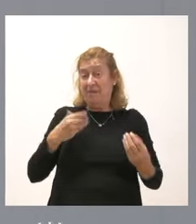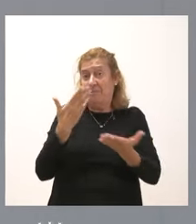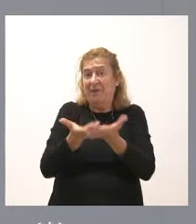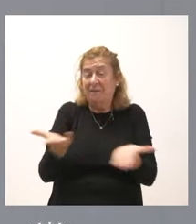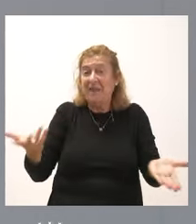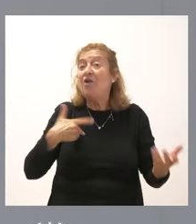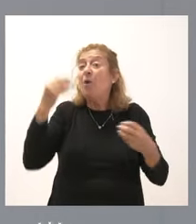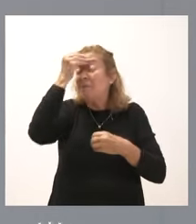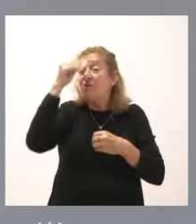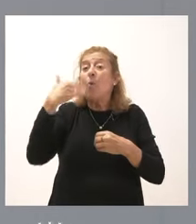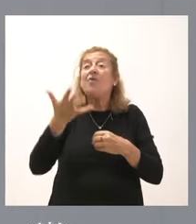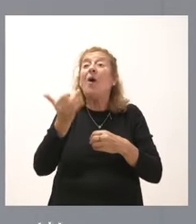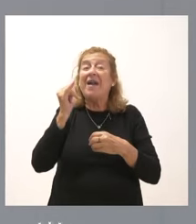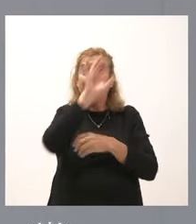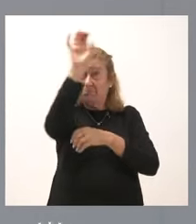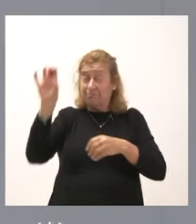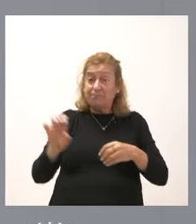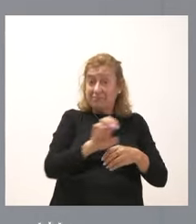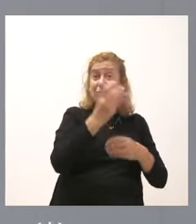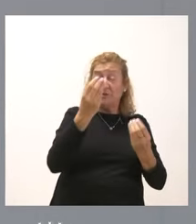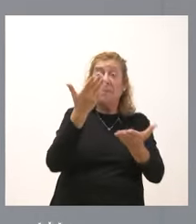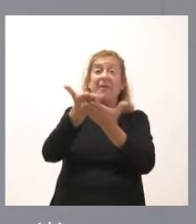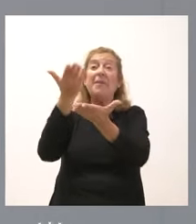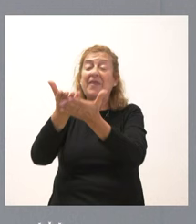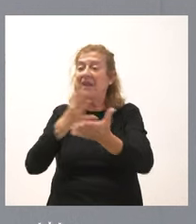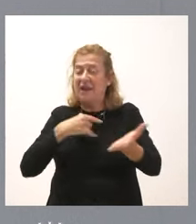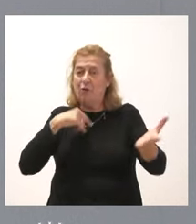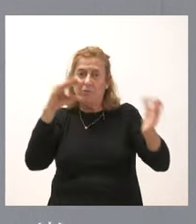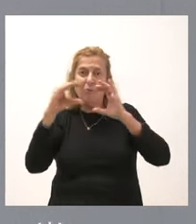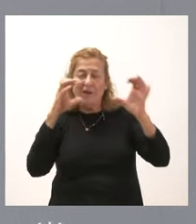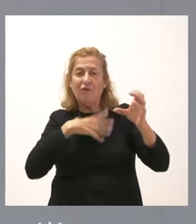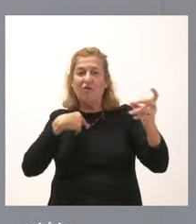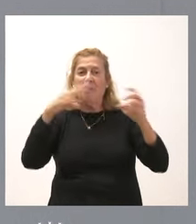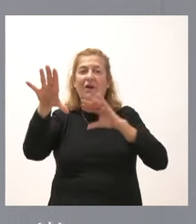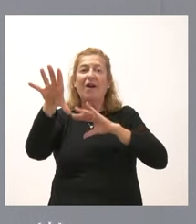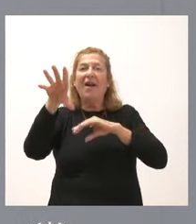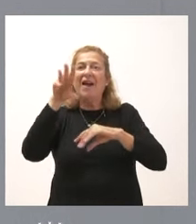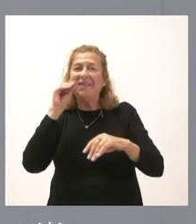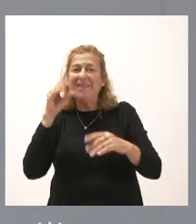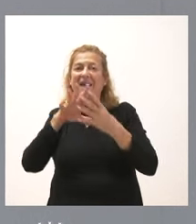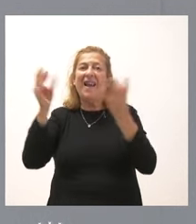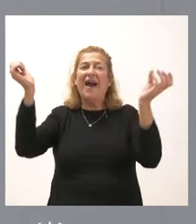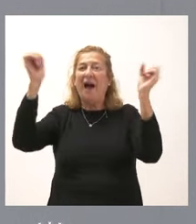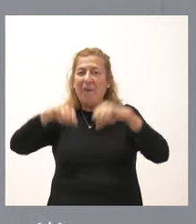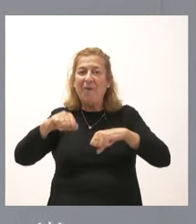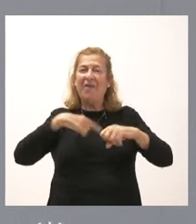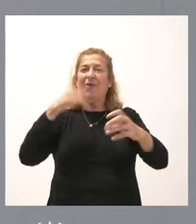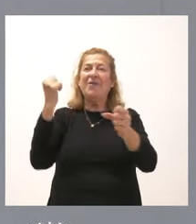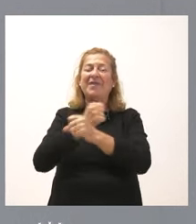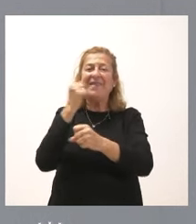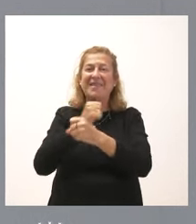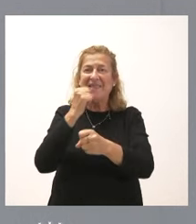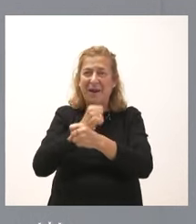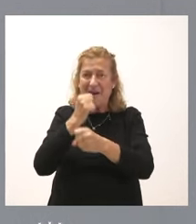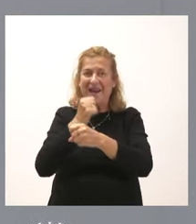Es que yo creo que cuando hay comunidades autónomas que piden entendimiento, que piden acuerdo, que quieren trabajar lealtad,